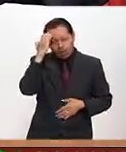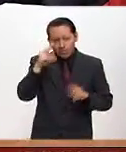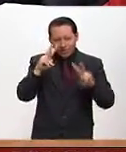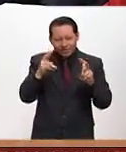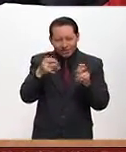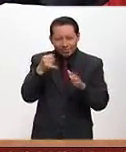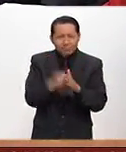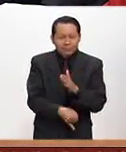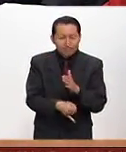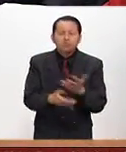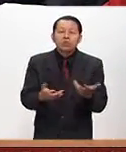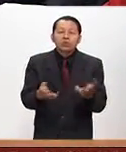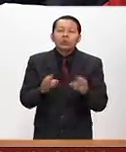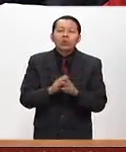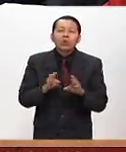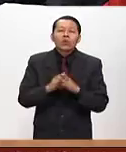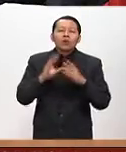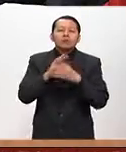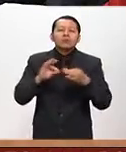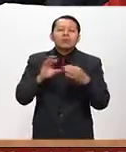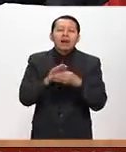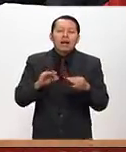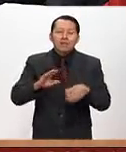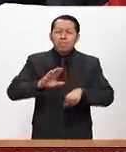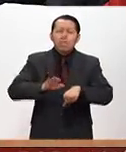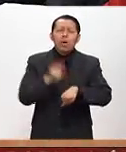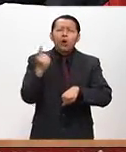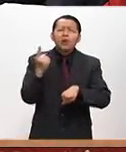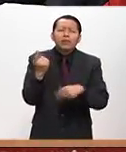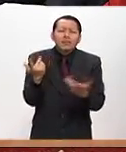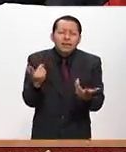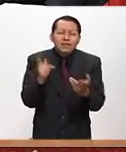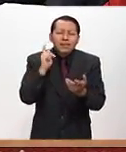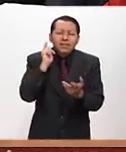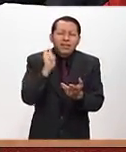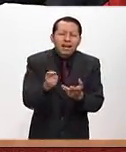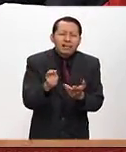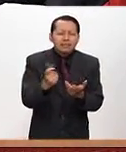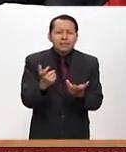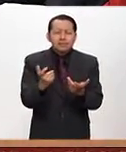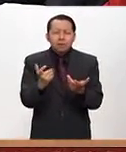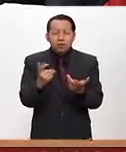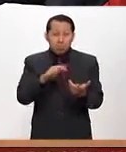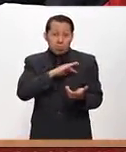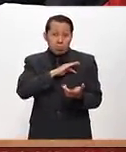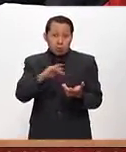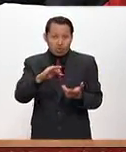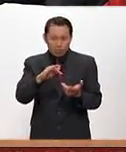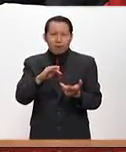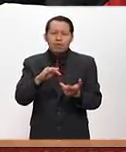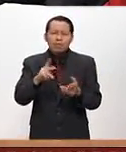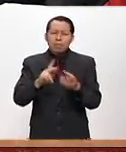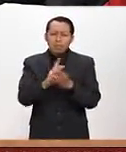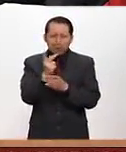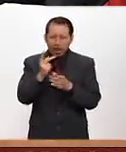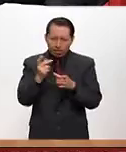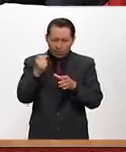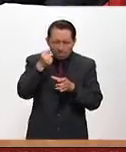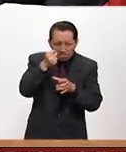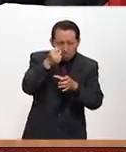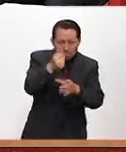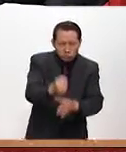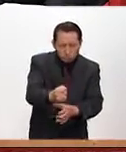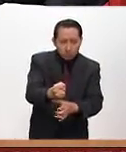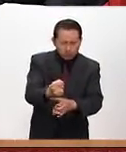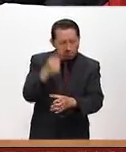nos transmita la importancia que es precisamente poder plantar un árbol. Lo voy a decir por qué.